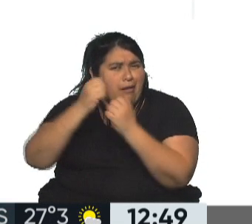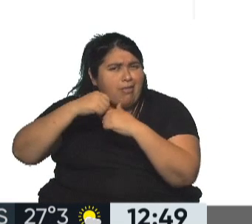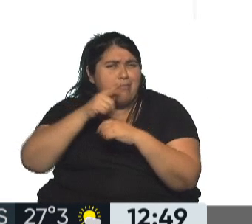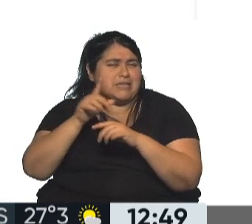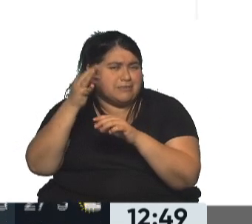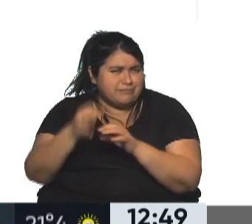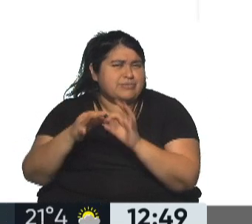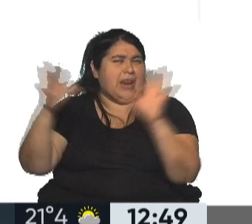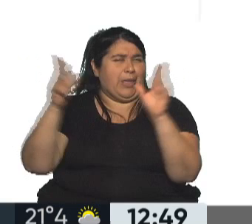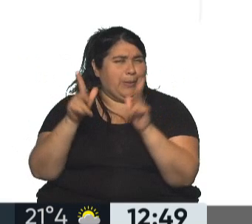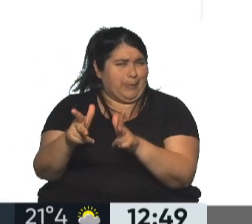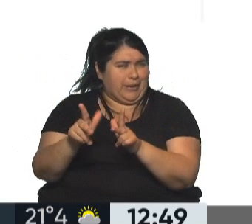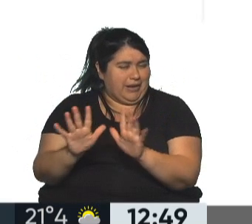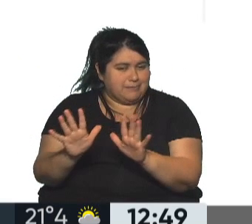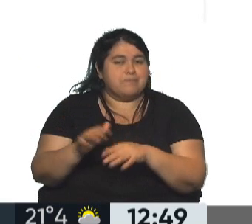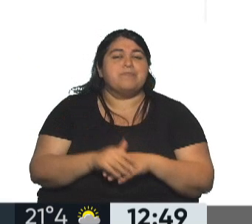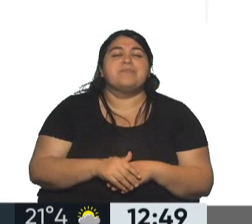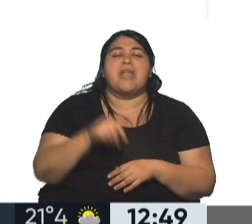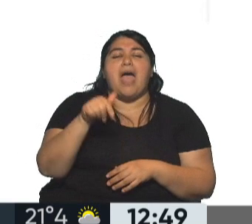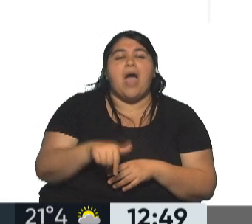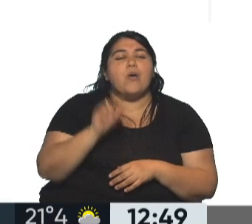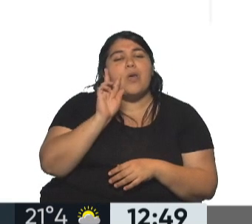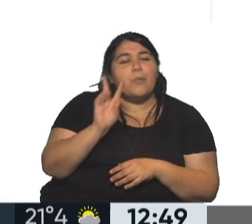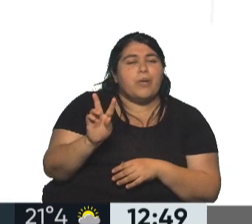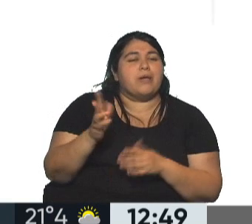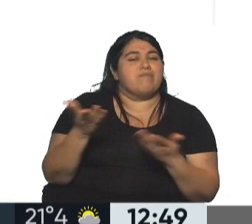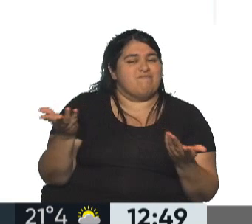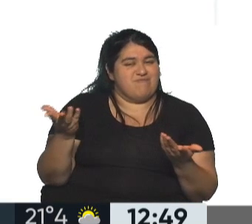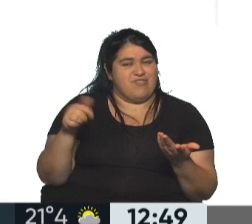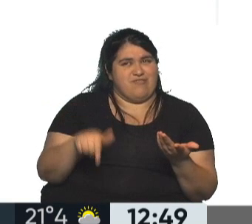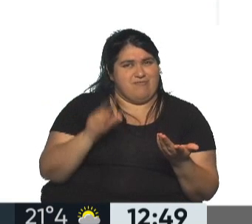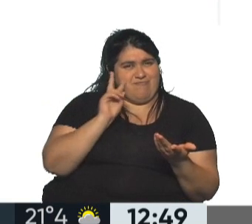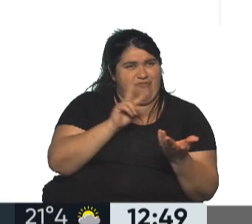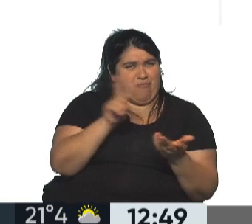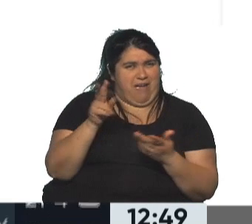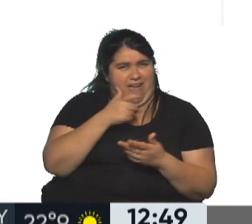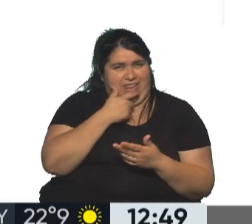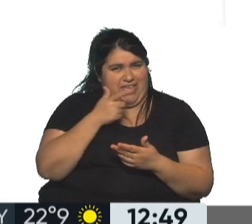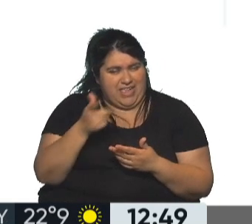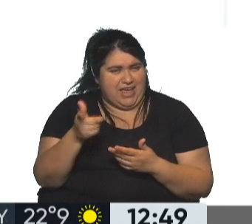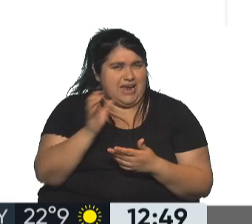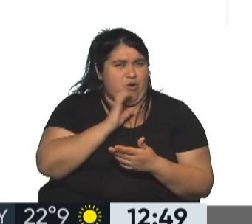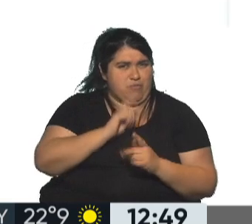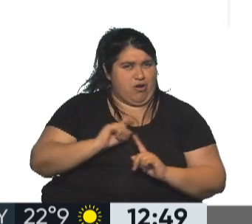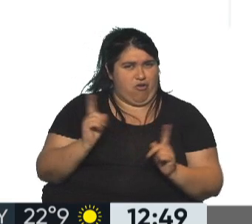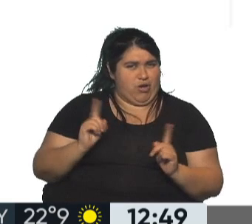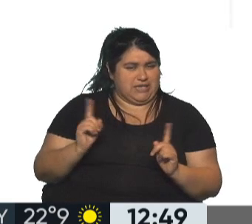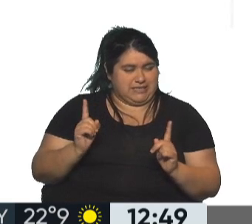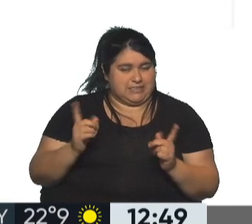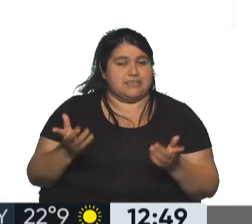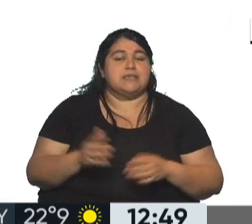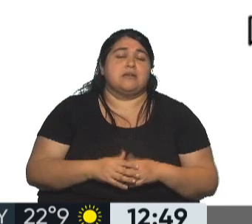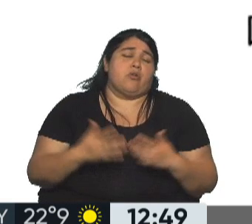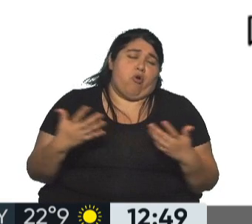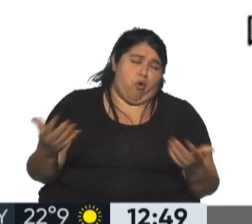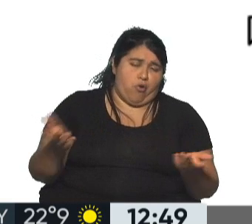el abismo en primetime para que todos lo mirasen. Ahora el abismo es el que te mira y ríe y ya no es tan gracioso. Y por supuesto que